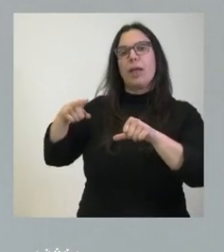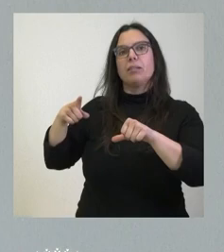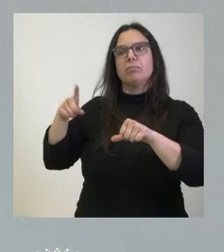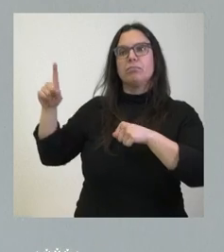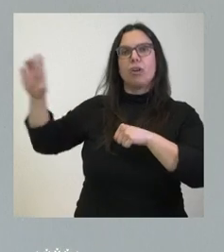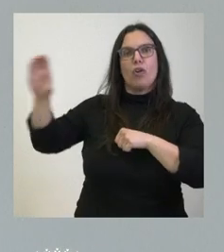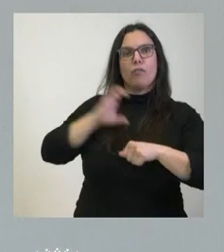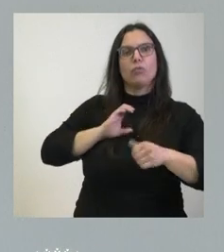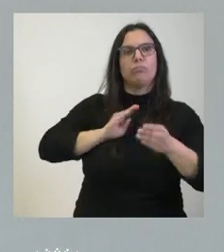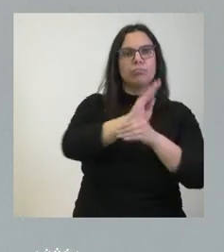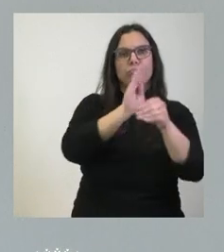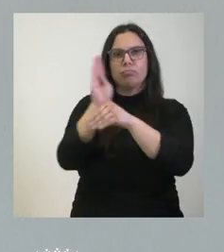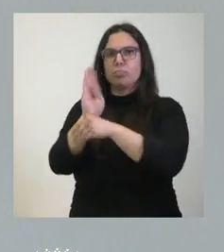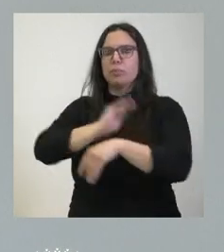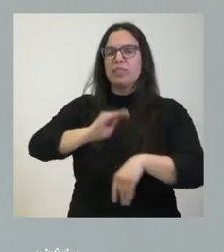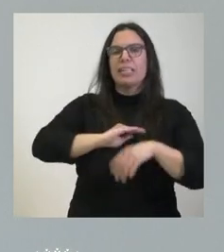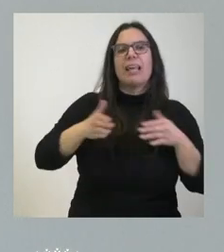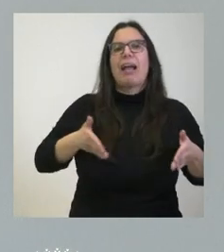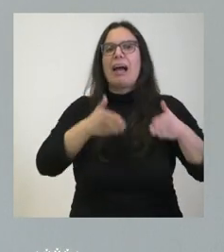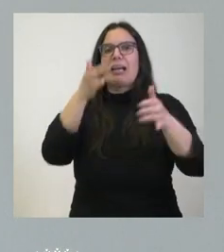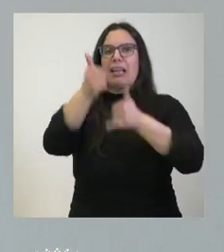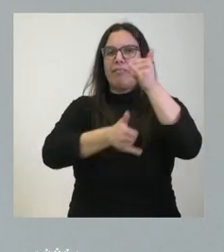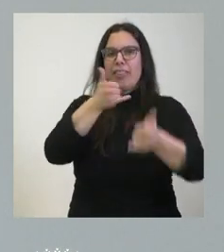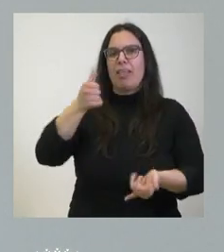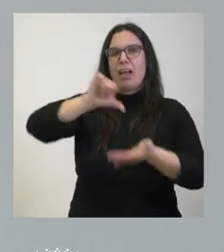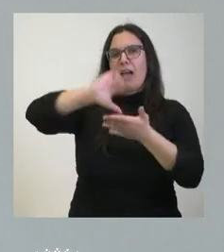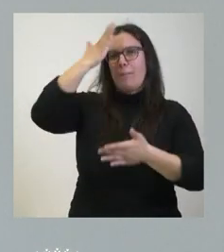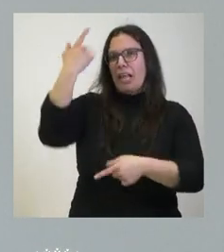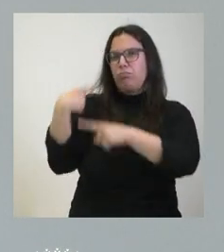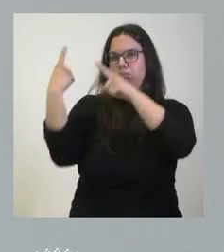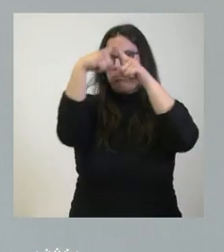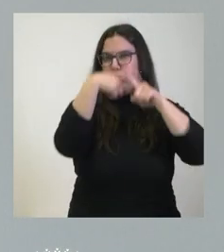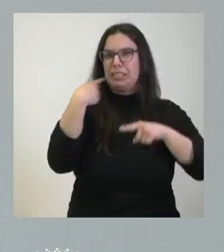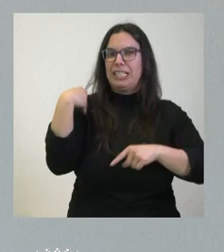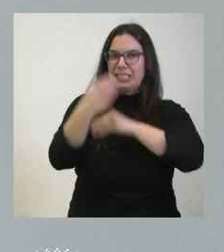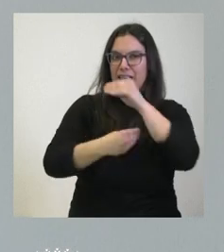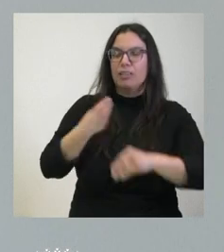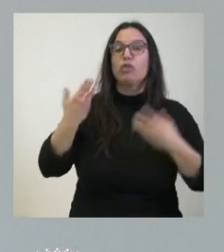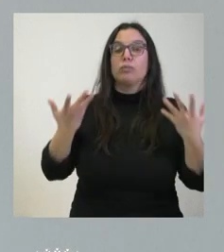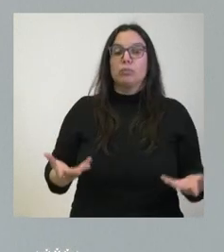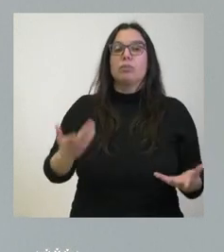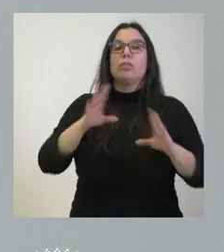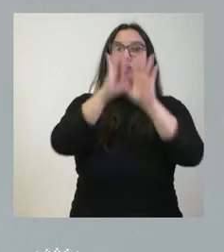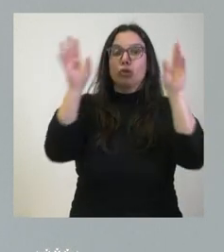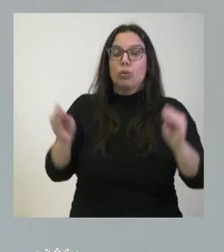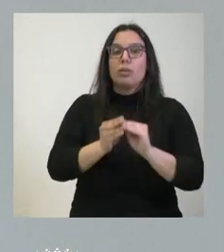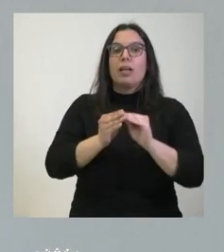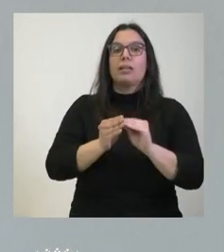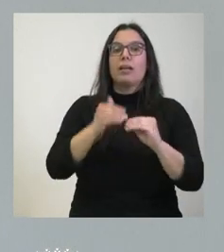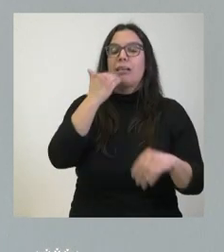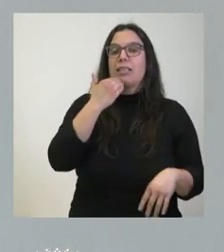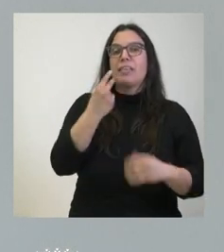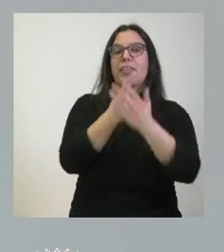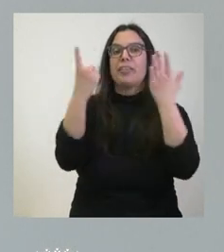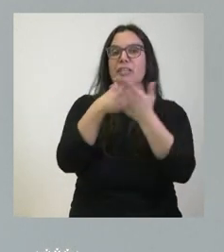para carriles bici en otras capitales de provincia con esto sumamos una inversión global próxima a los